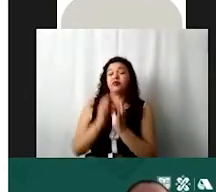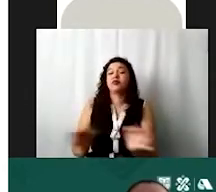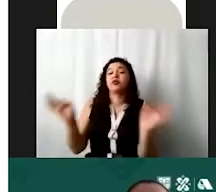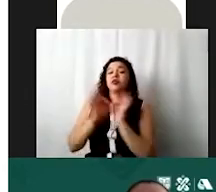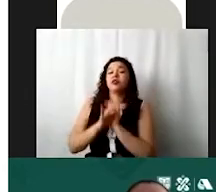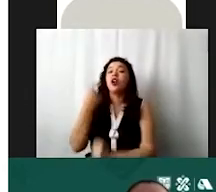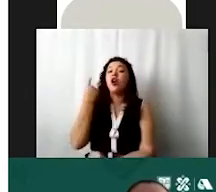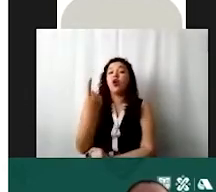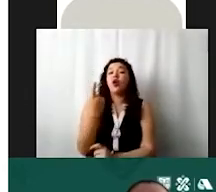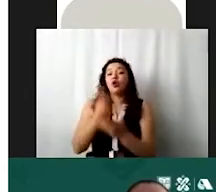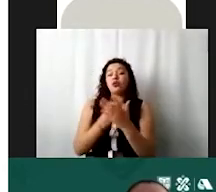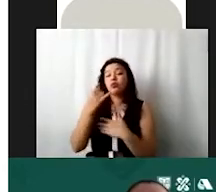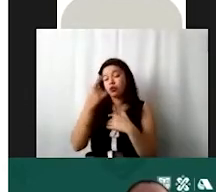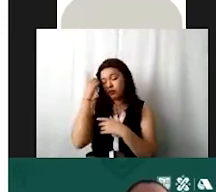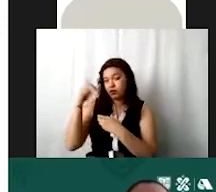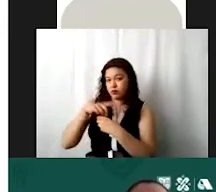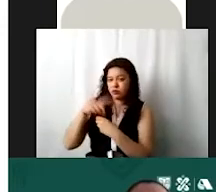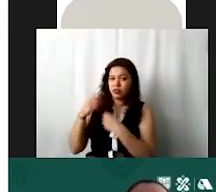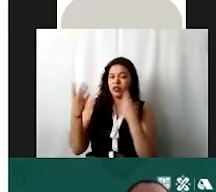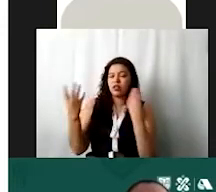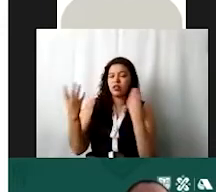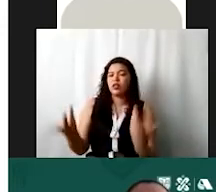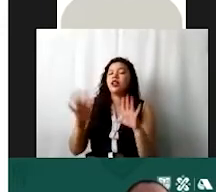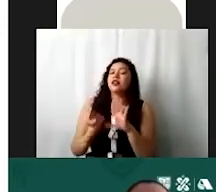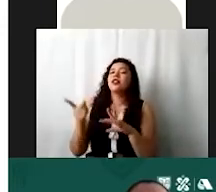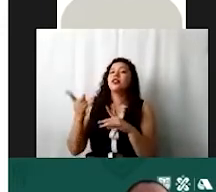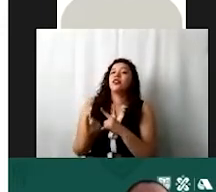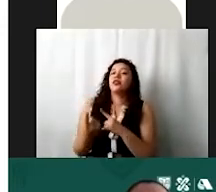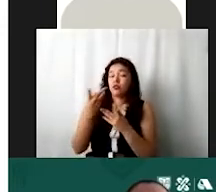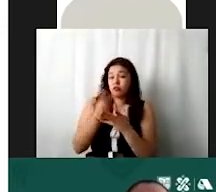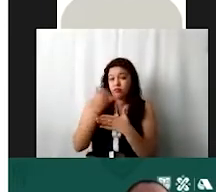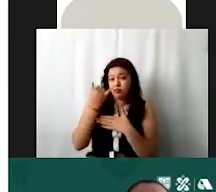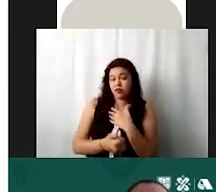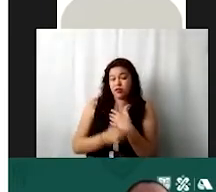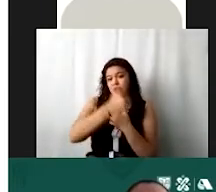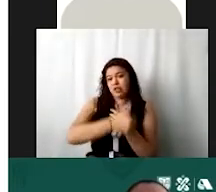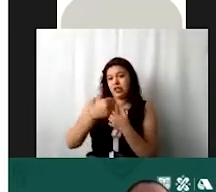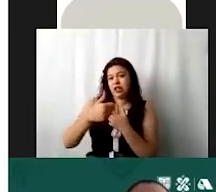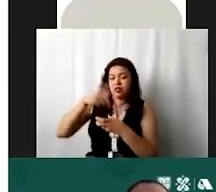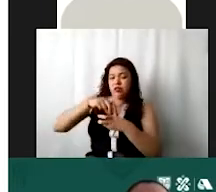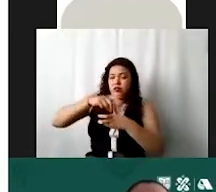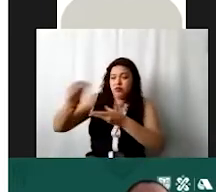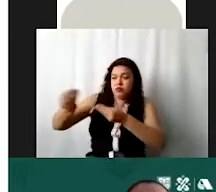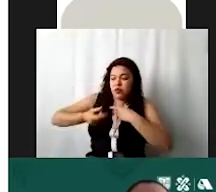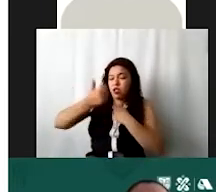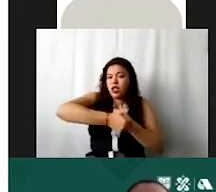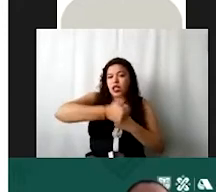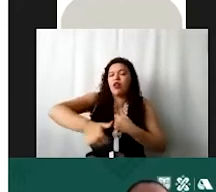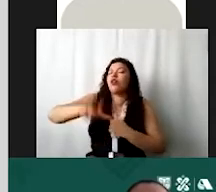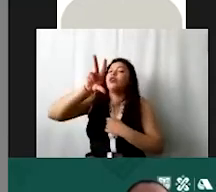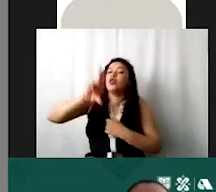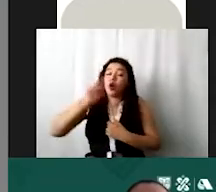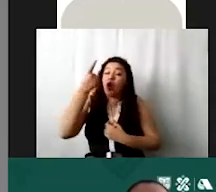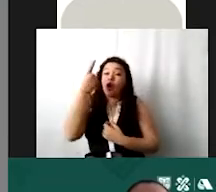solo proyecto de donativos porque muchas veces abren un proyecto por cada donativo que reciben y pues no se abre